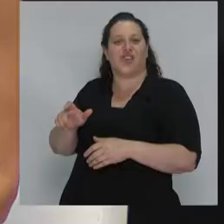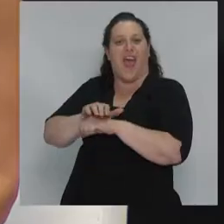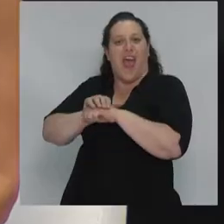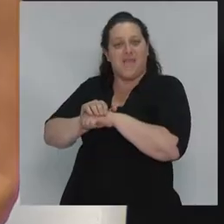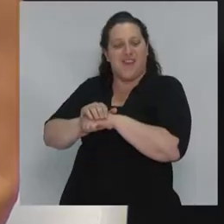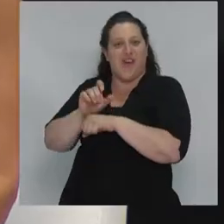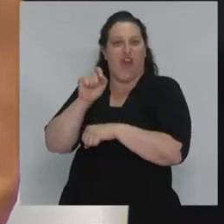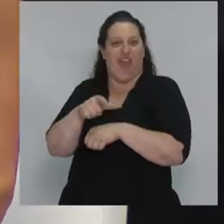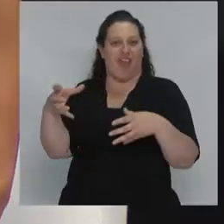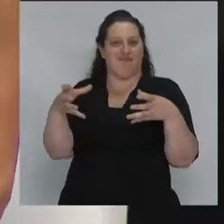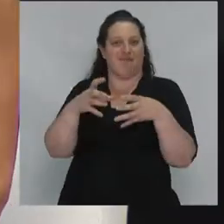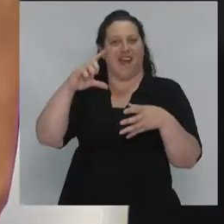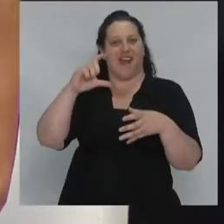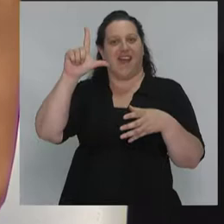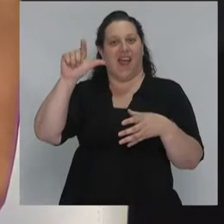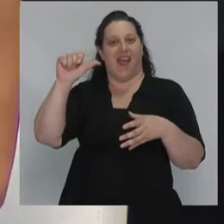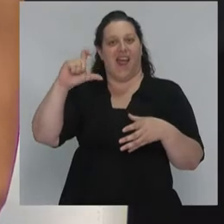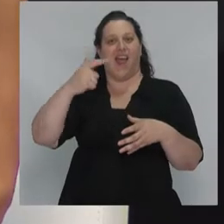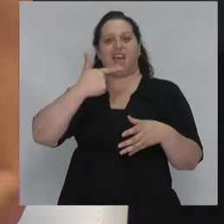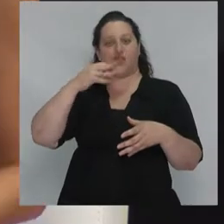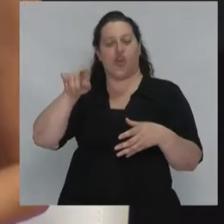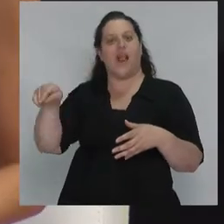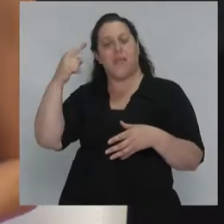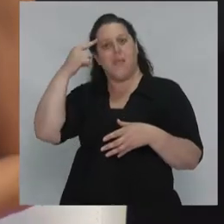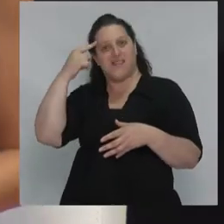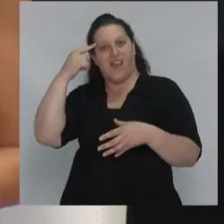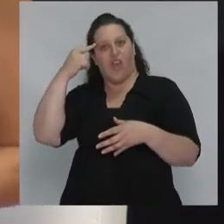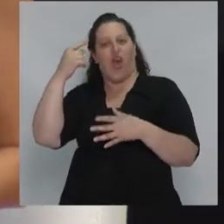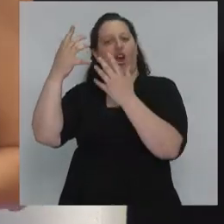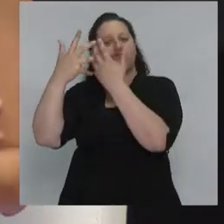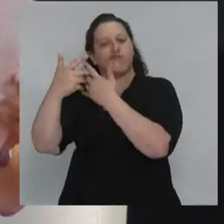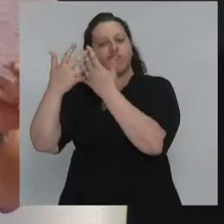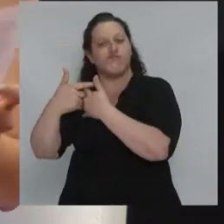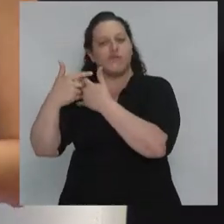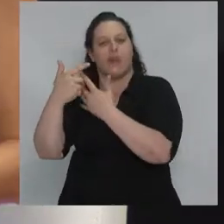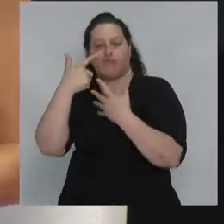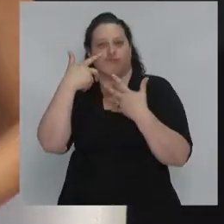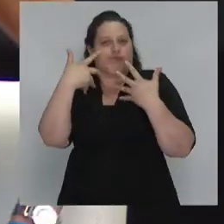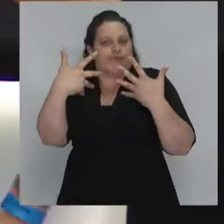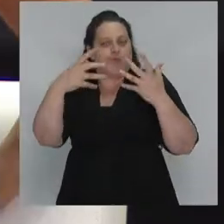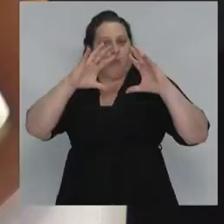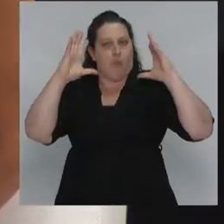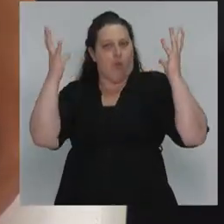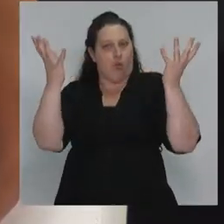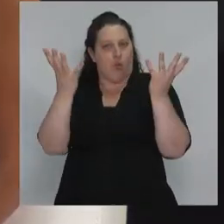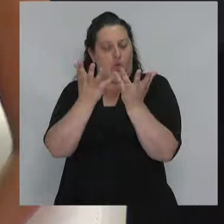a un pensador crítico reconocido en el mundo, a un